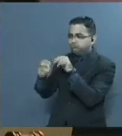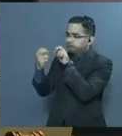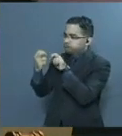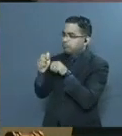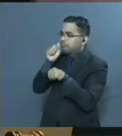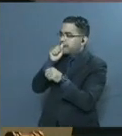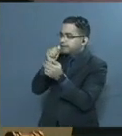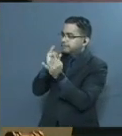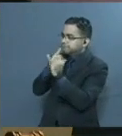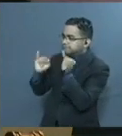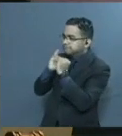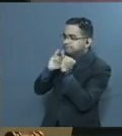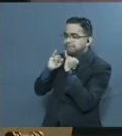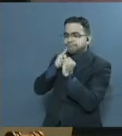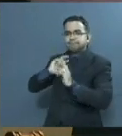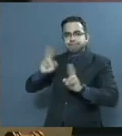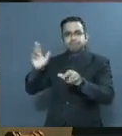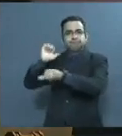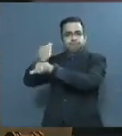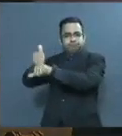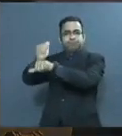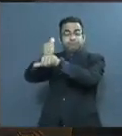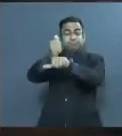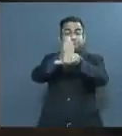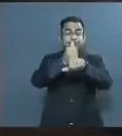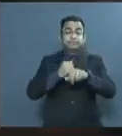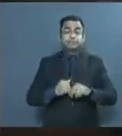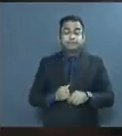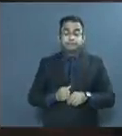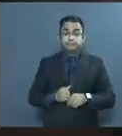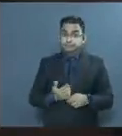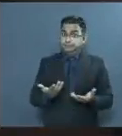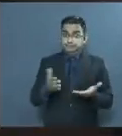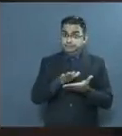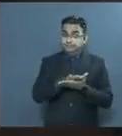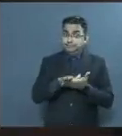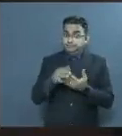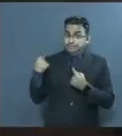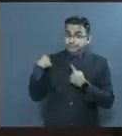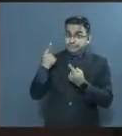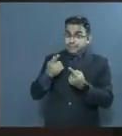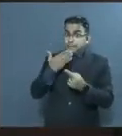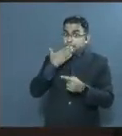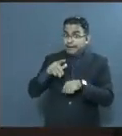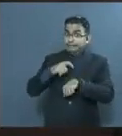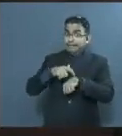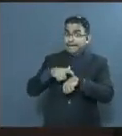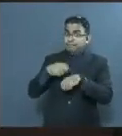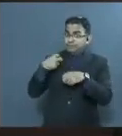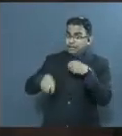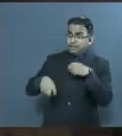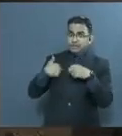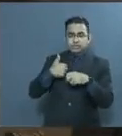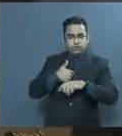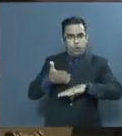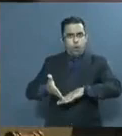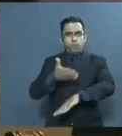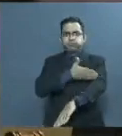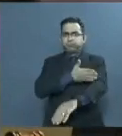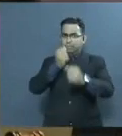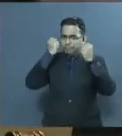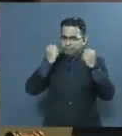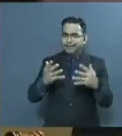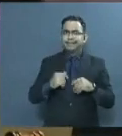condiciones extremadamente difíciles hemos avanzado mucho y continuaremos la ruta de